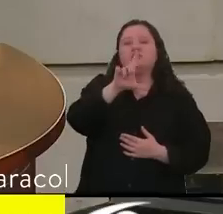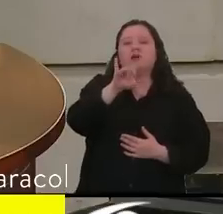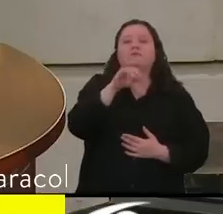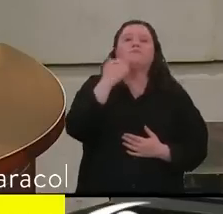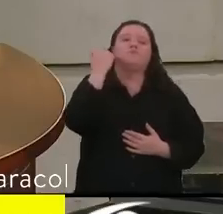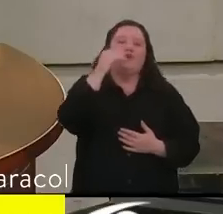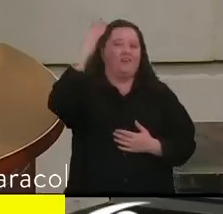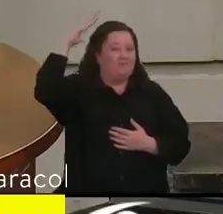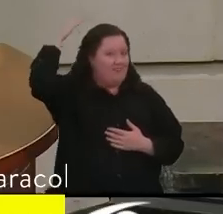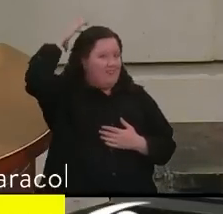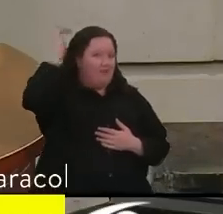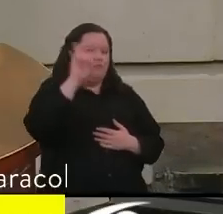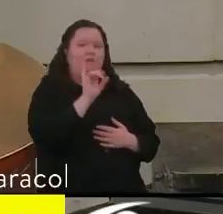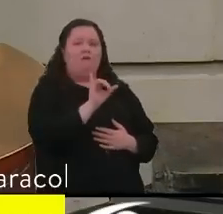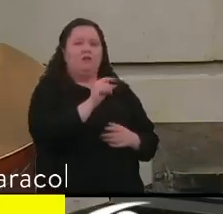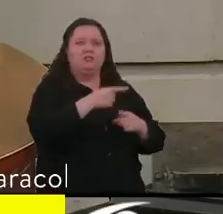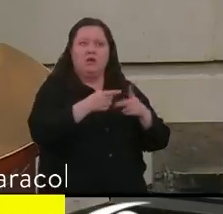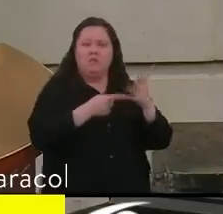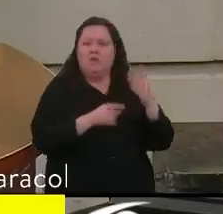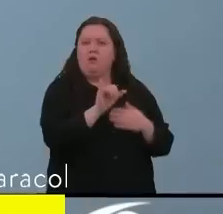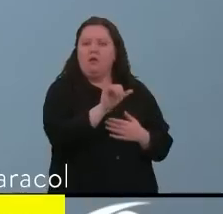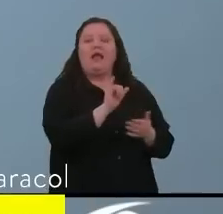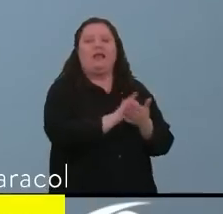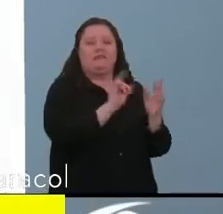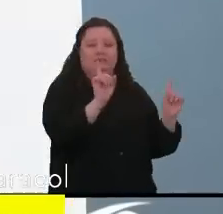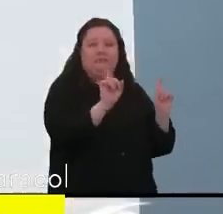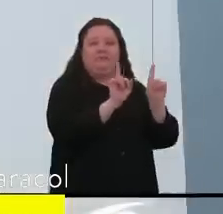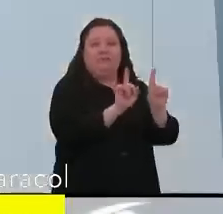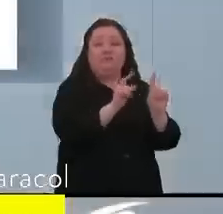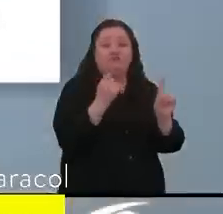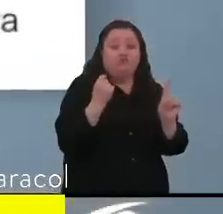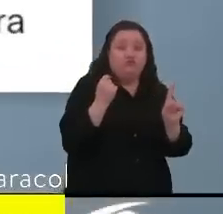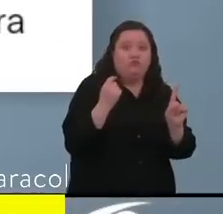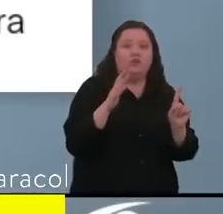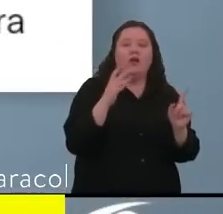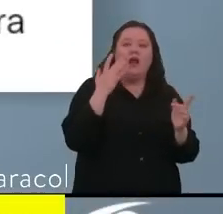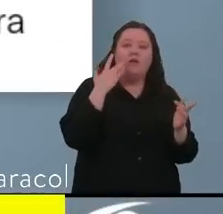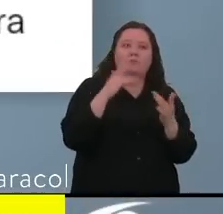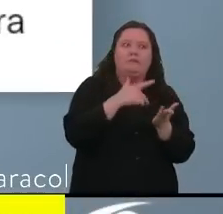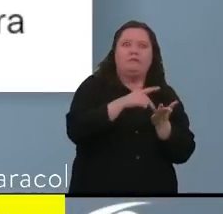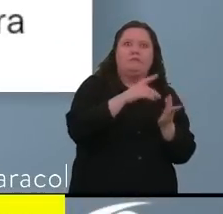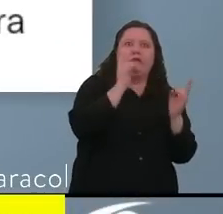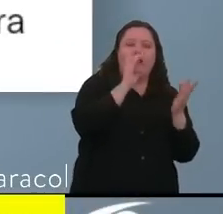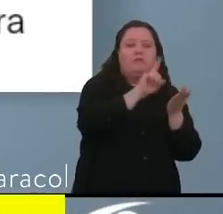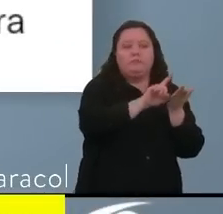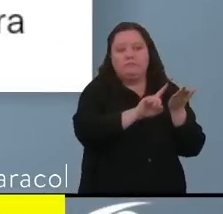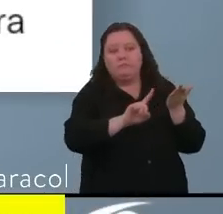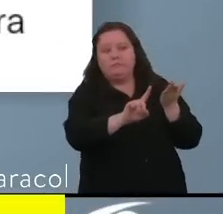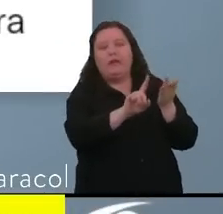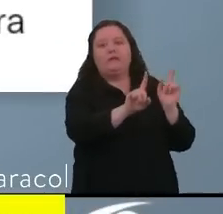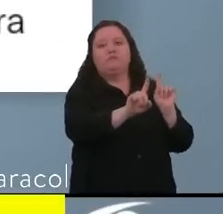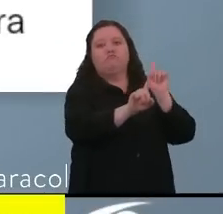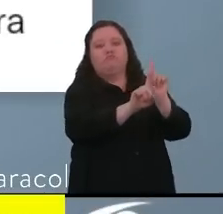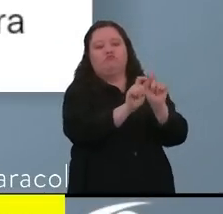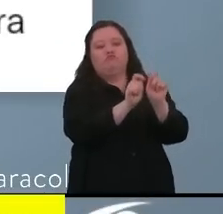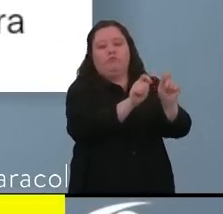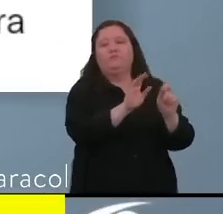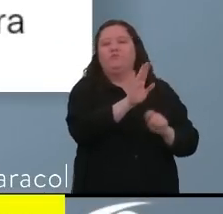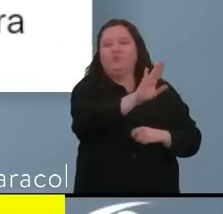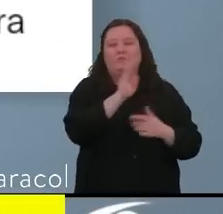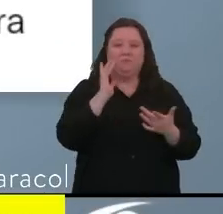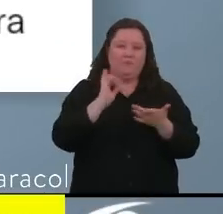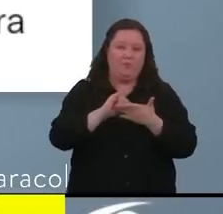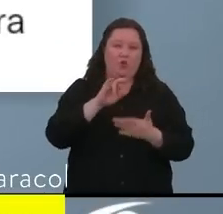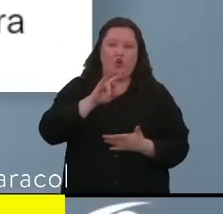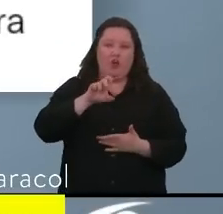permanece internada hace ya varias semanas y salió en las últimas horas de la unidad de cuidados intensivos. A través de su cuenta de Twitter, el